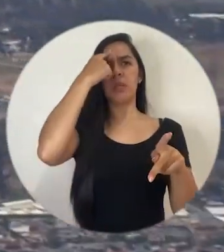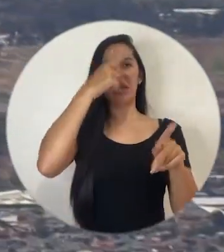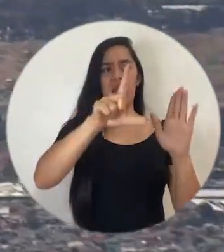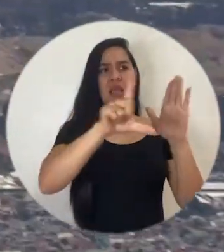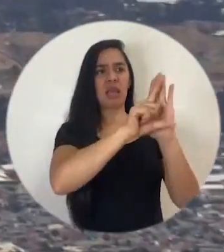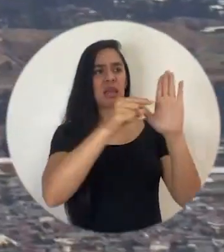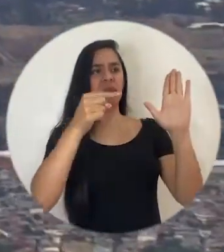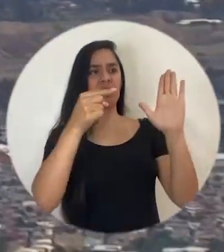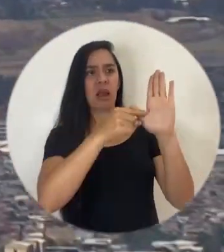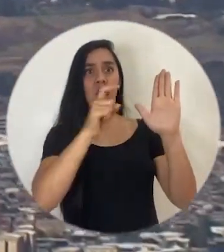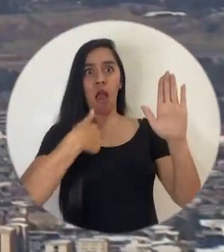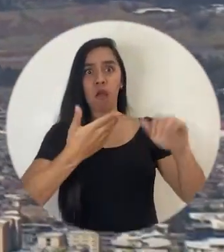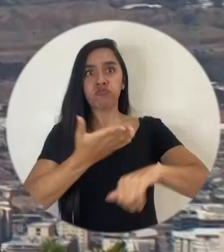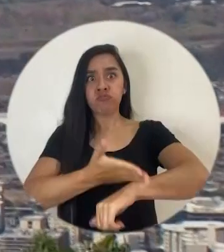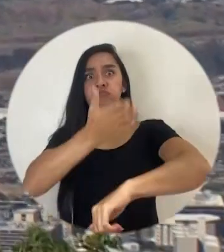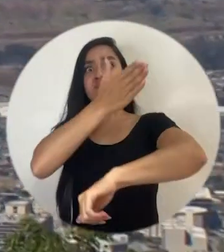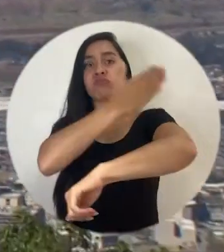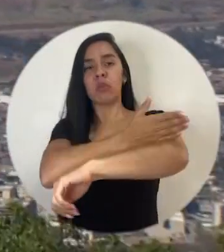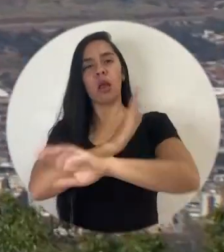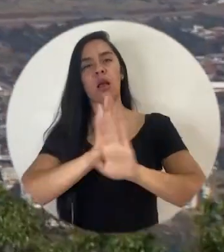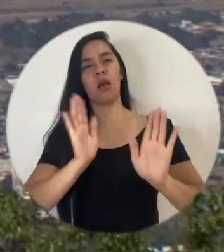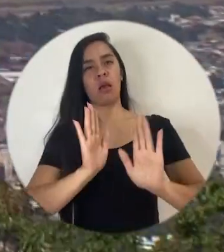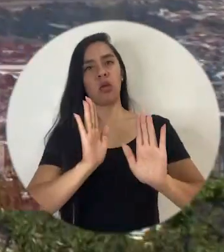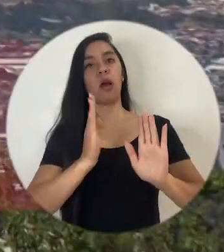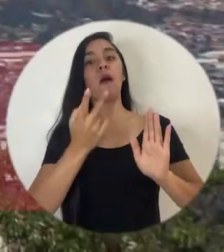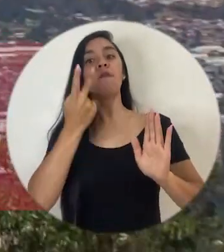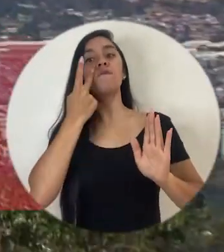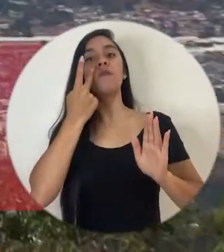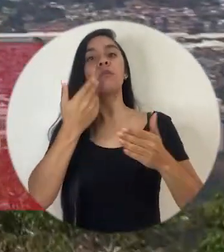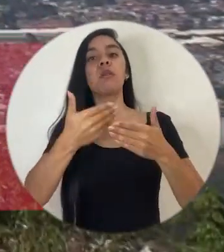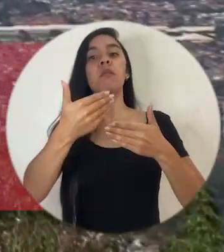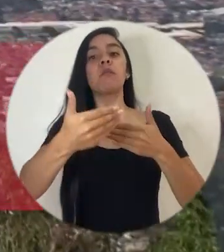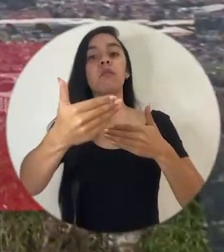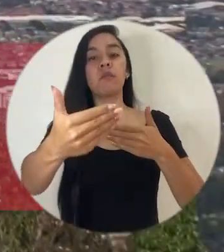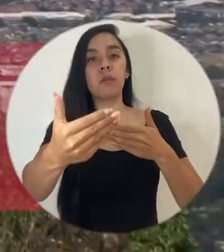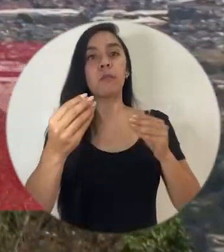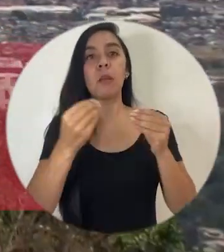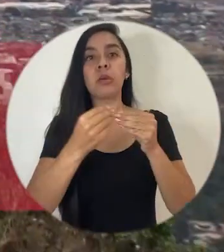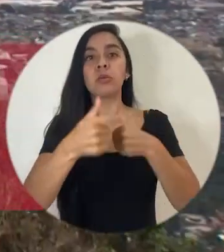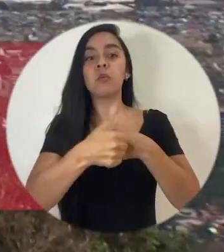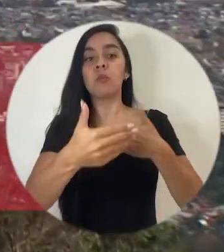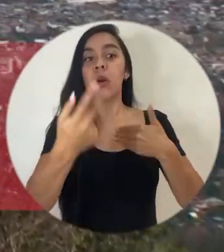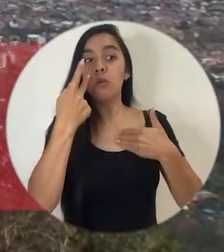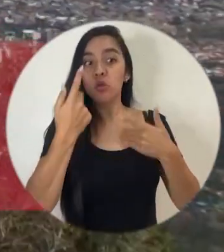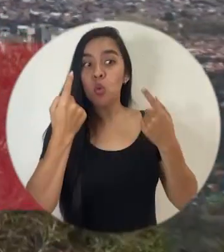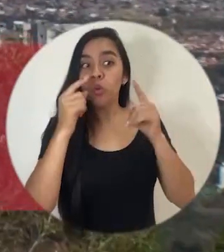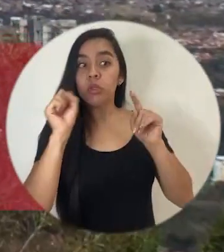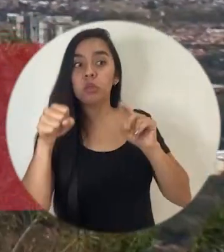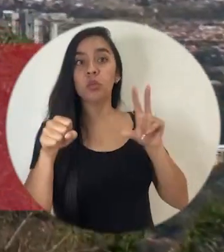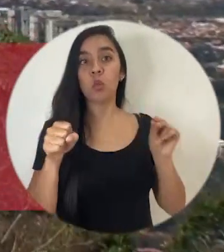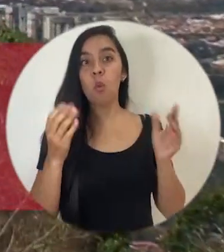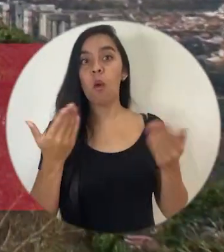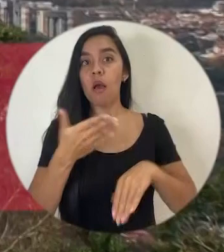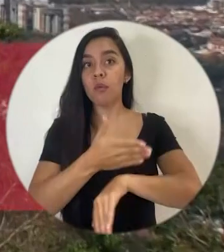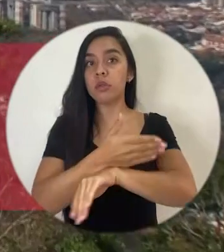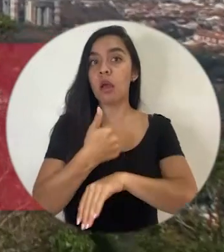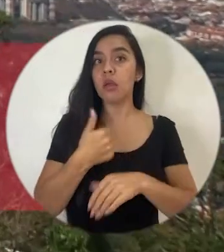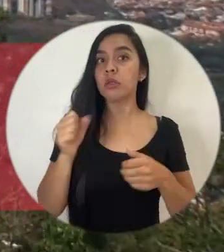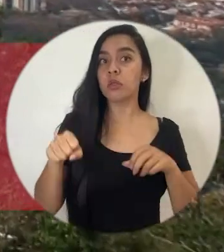a la ley se le debe un gran avance está por verse está por medirse eso